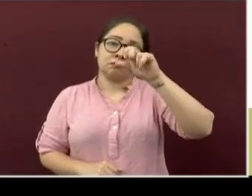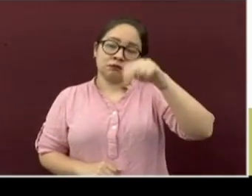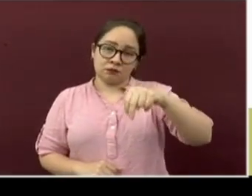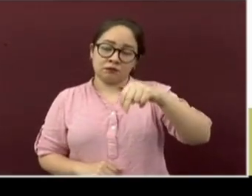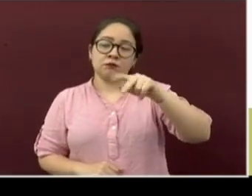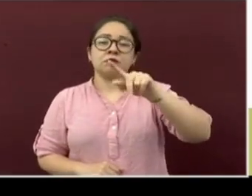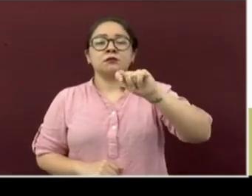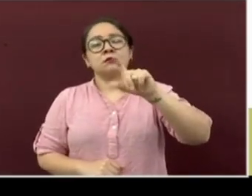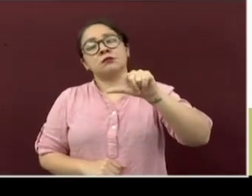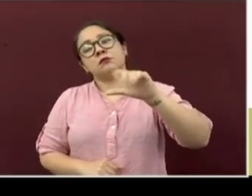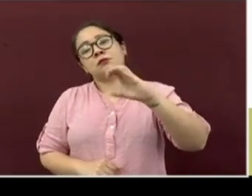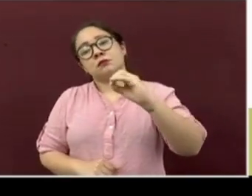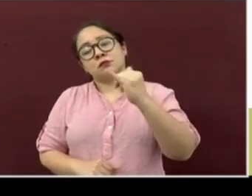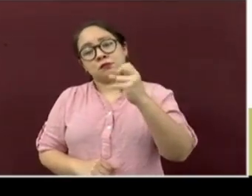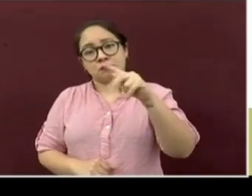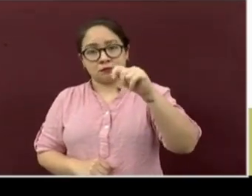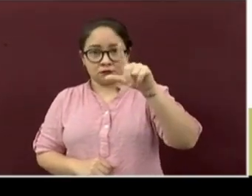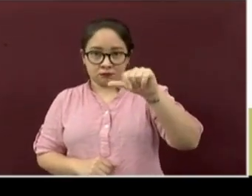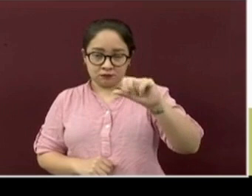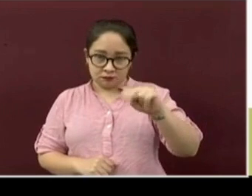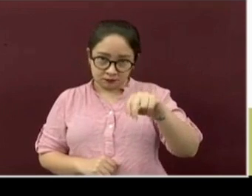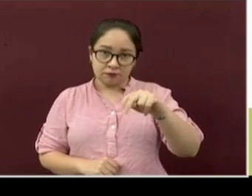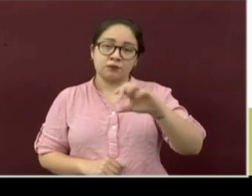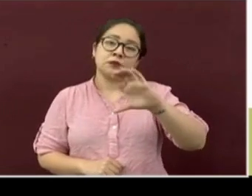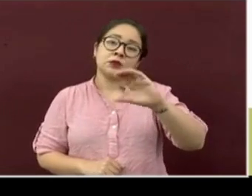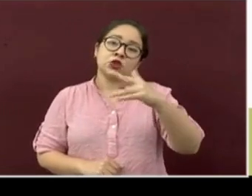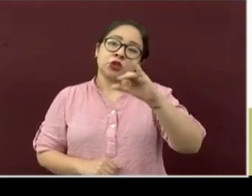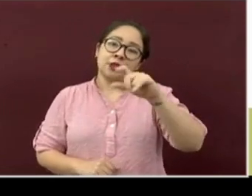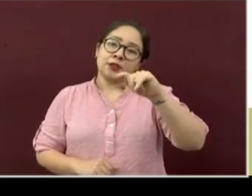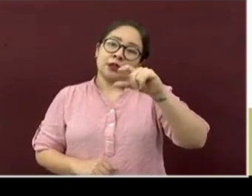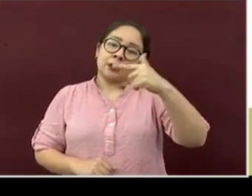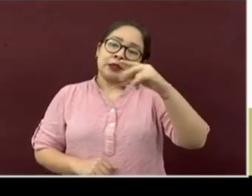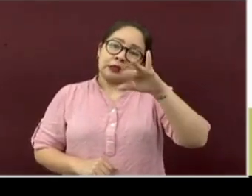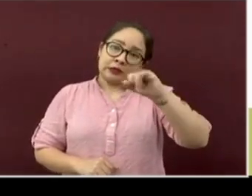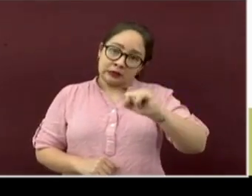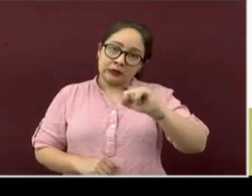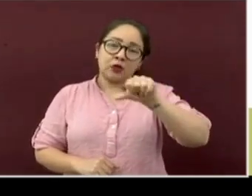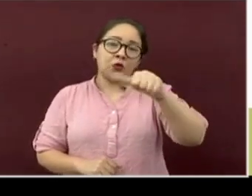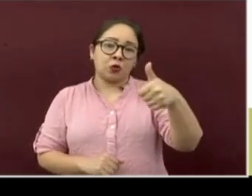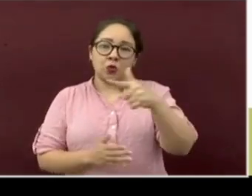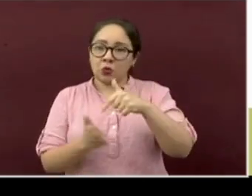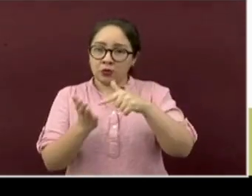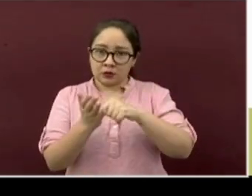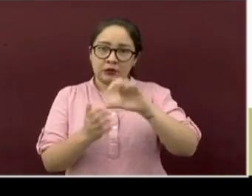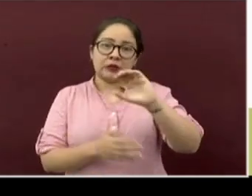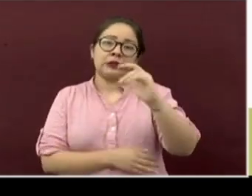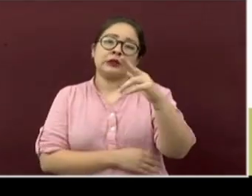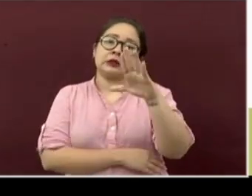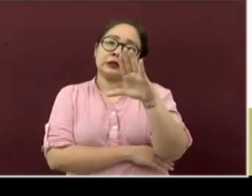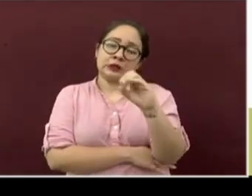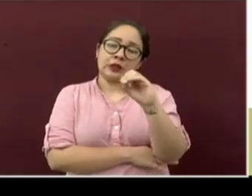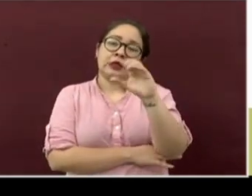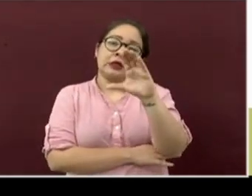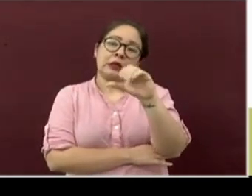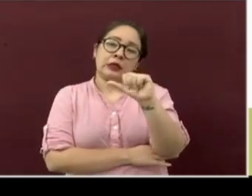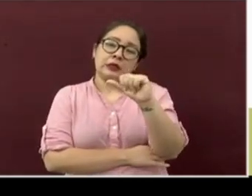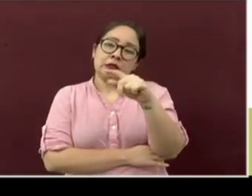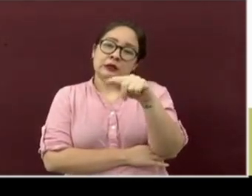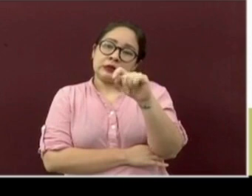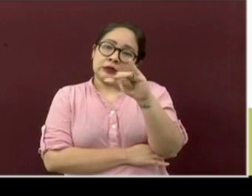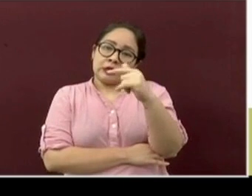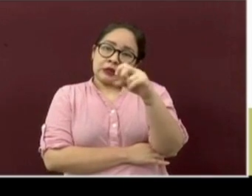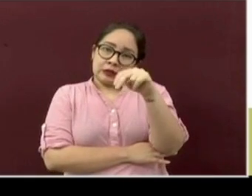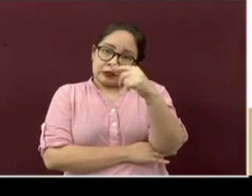Chacaltianguis y Tustlilla recibirán la vacunación en la macro sede de Chacaltianguis. El 28 de mayo.